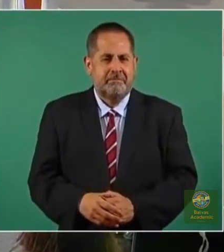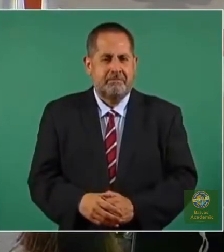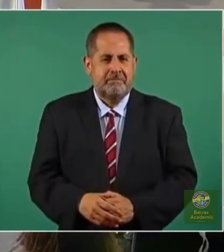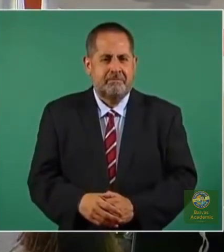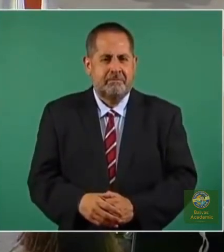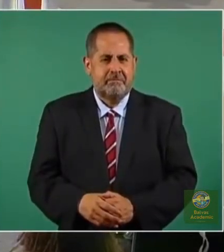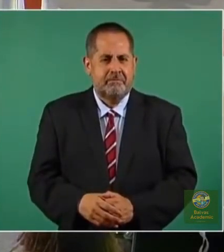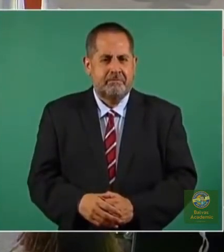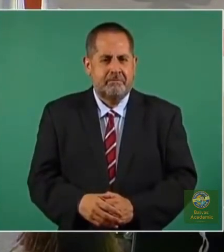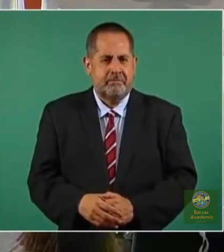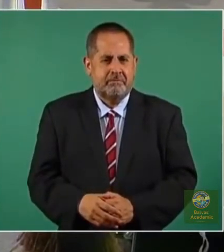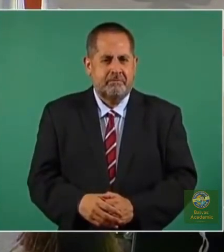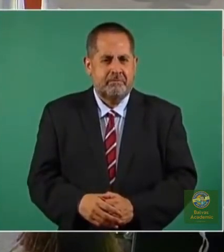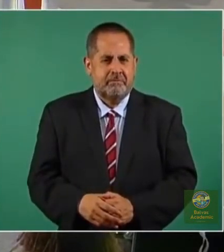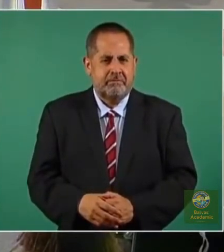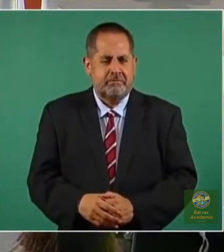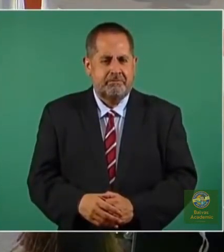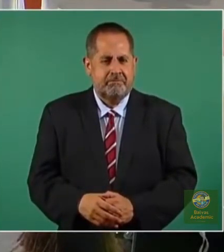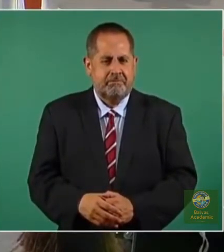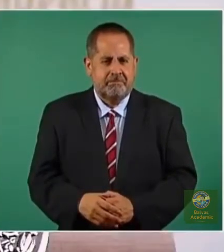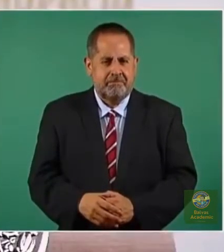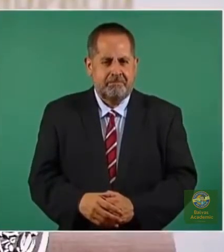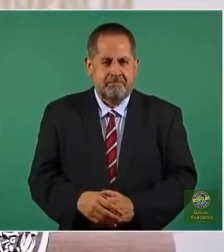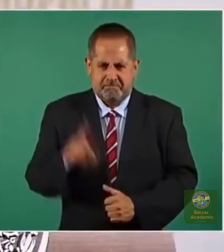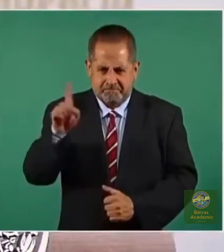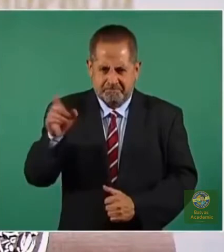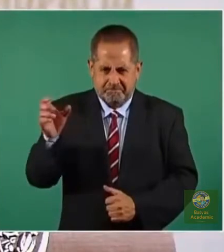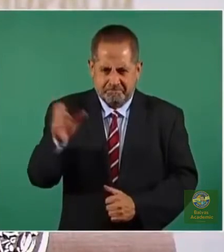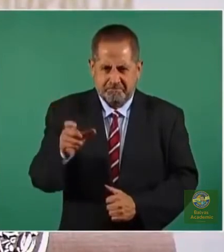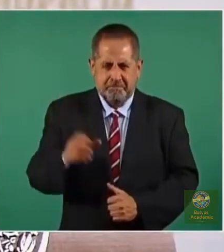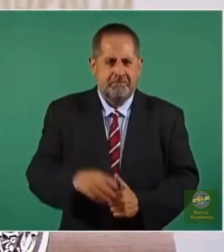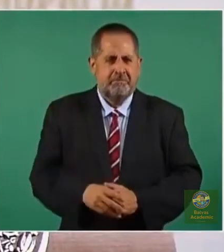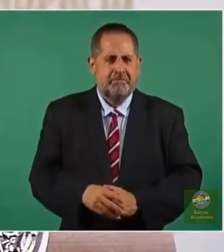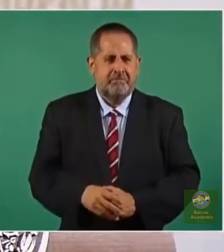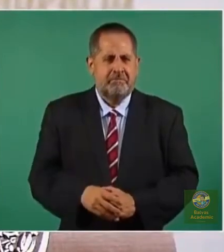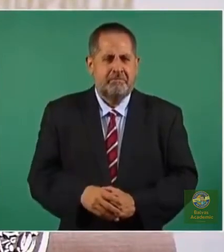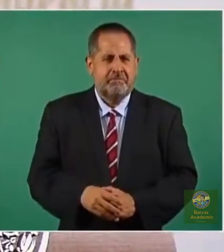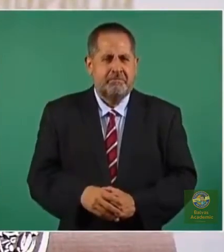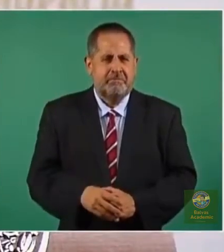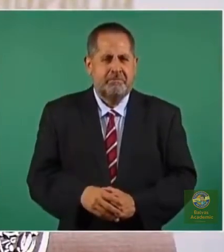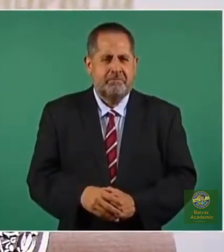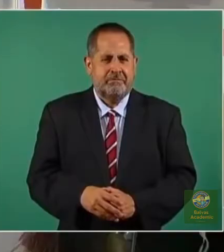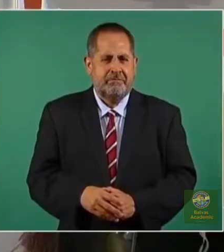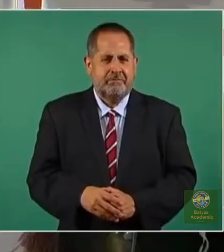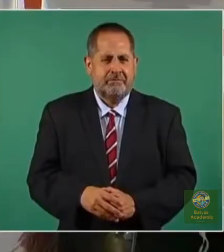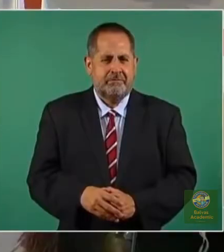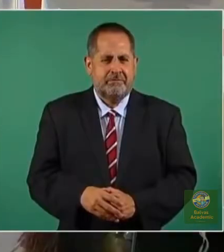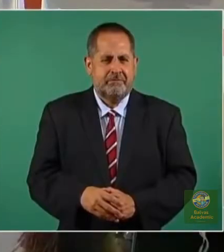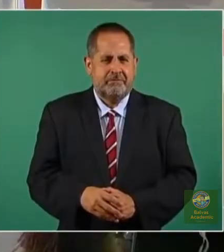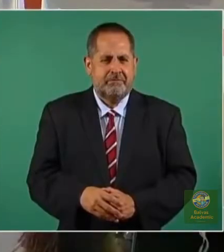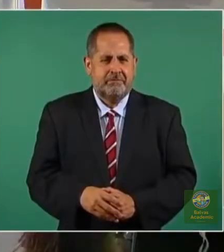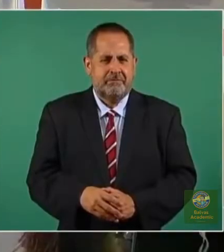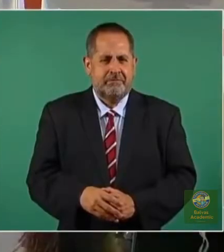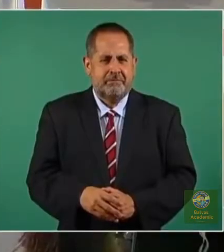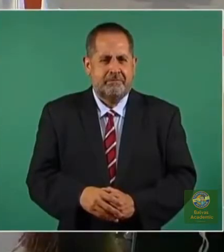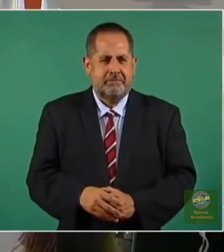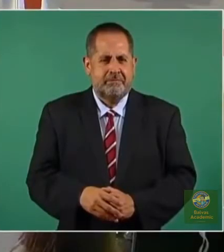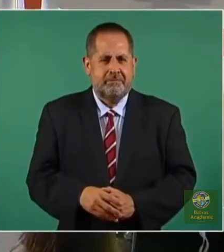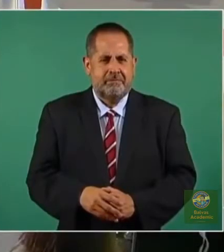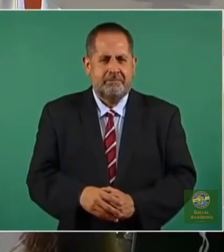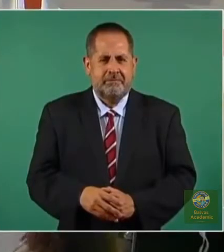Eso es lo